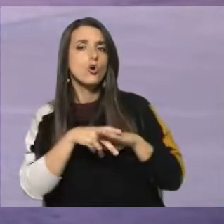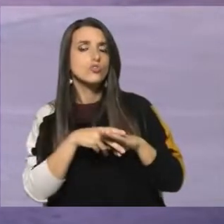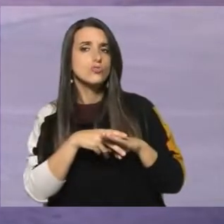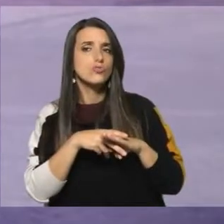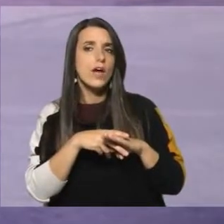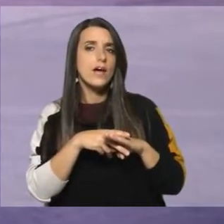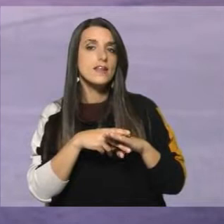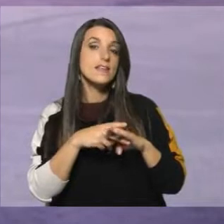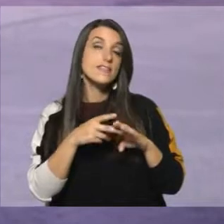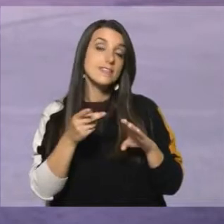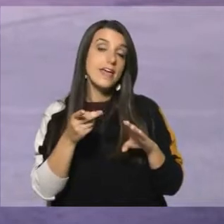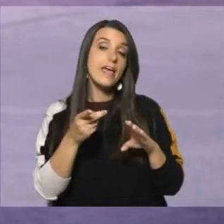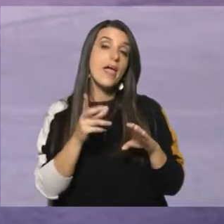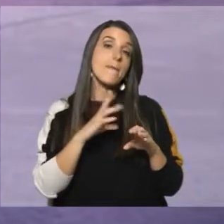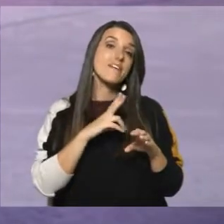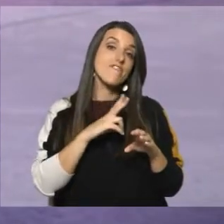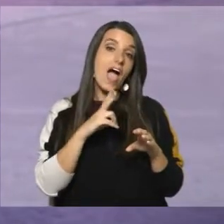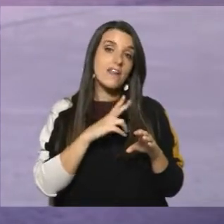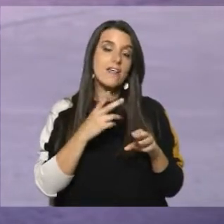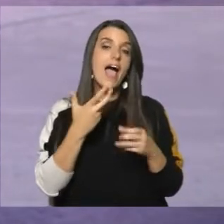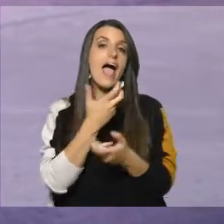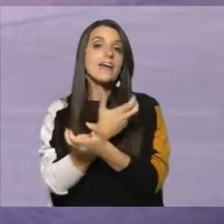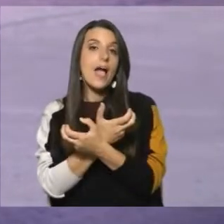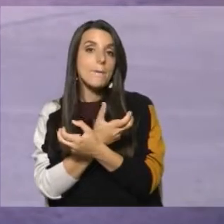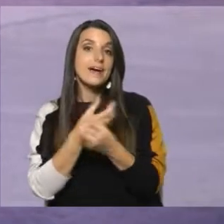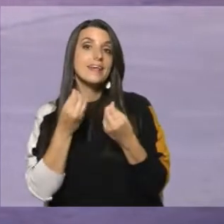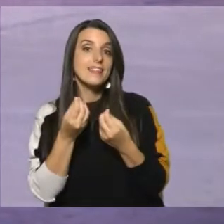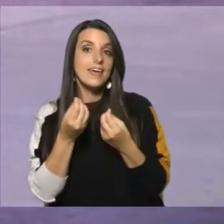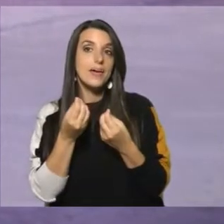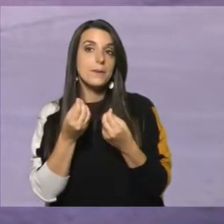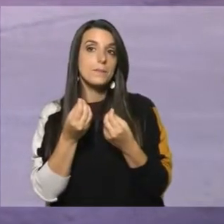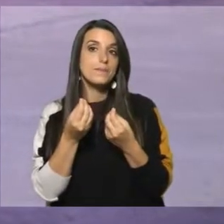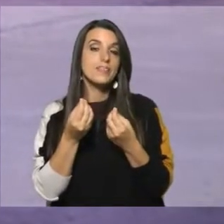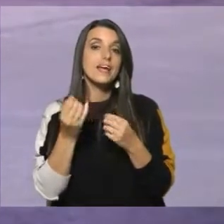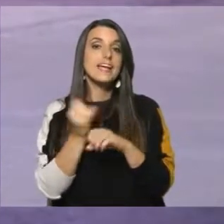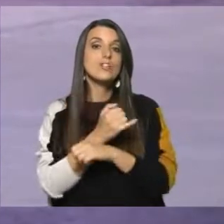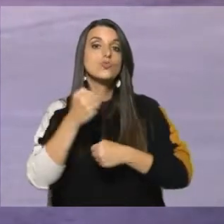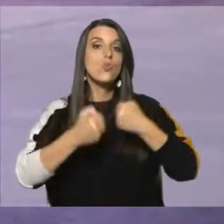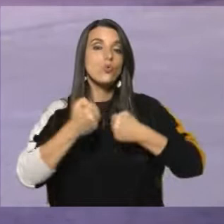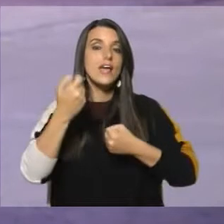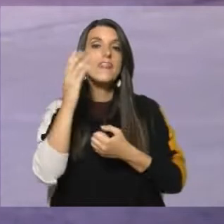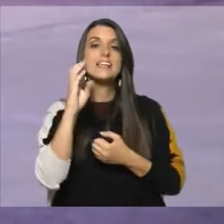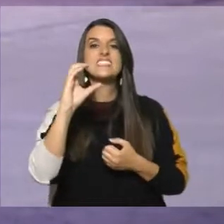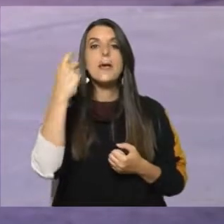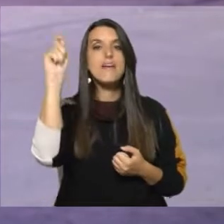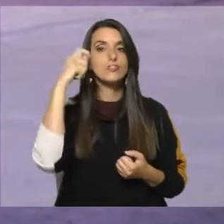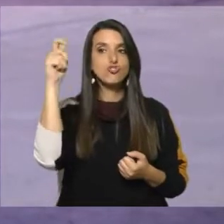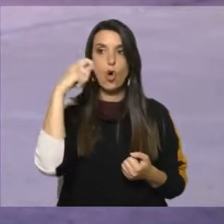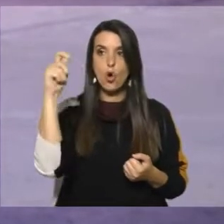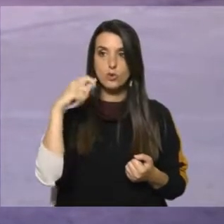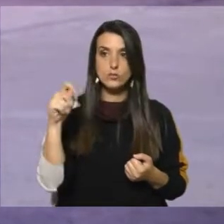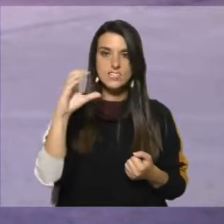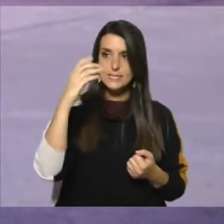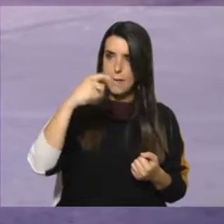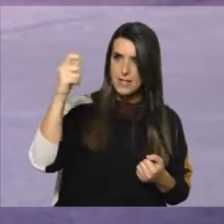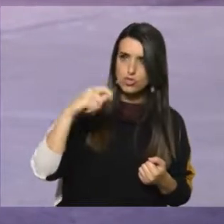la intención, dicen ellos, privatizadora de ANCAP en el marco de la industria cementera que tiene la empresa pública.